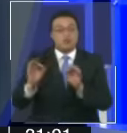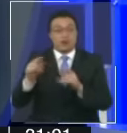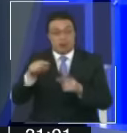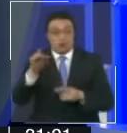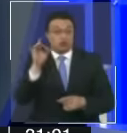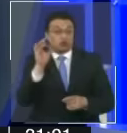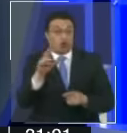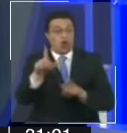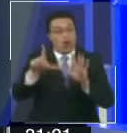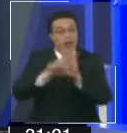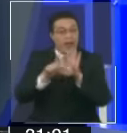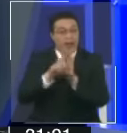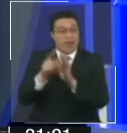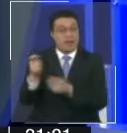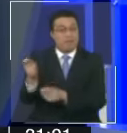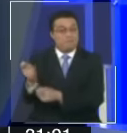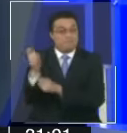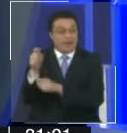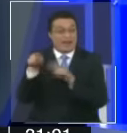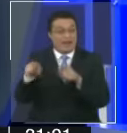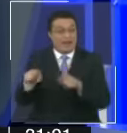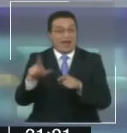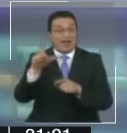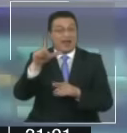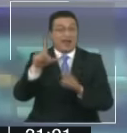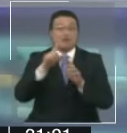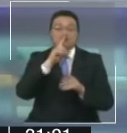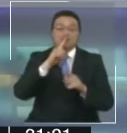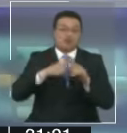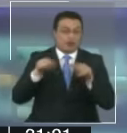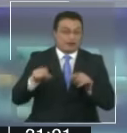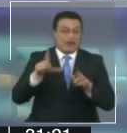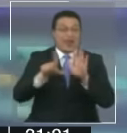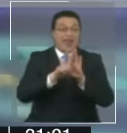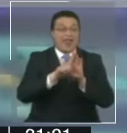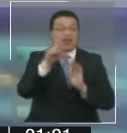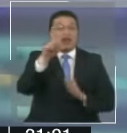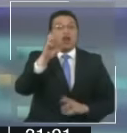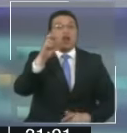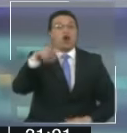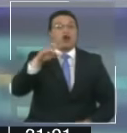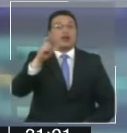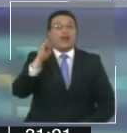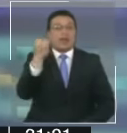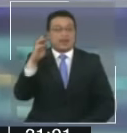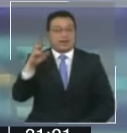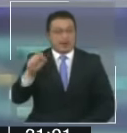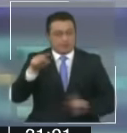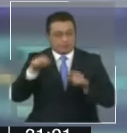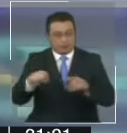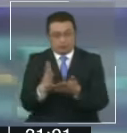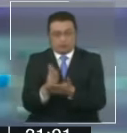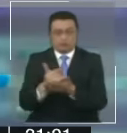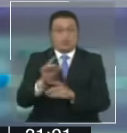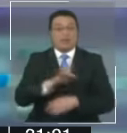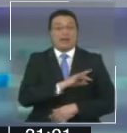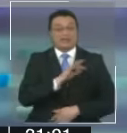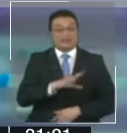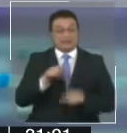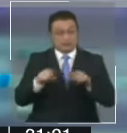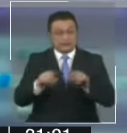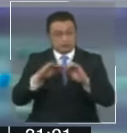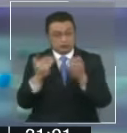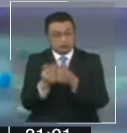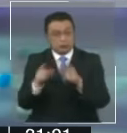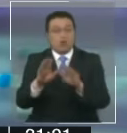famosa ley de pesca o más conocida como Ley Longueira. Una legislación clave para regular un recurso estratégico para Chile y que